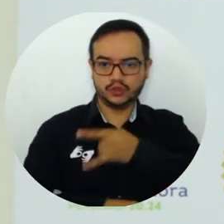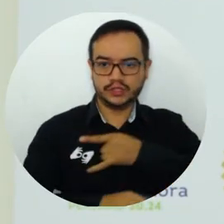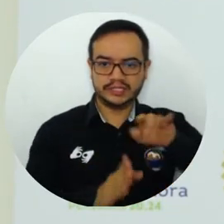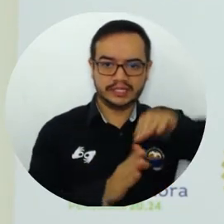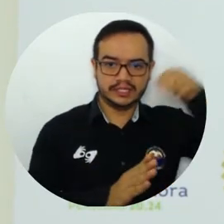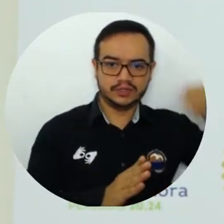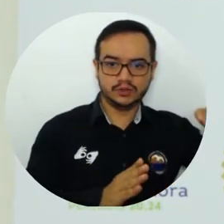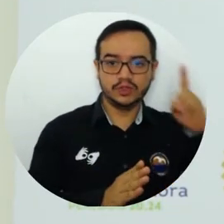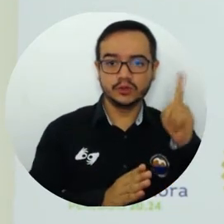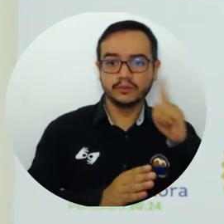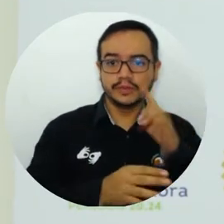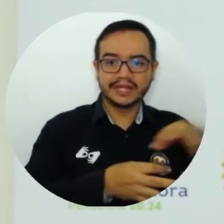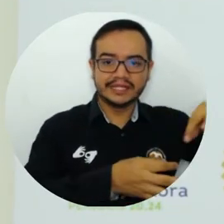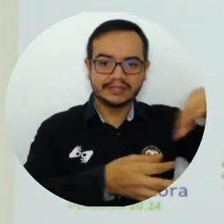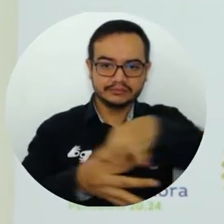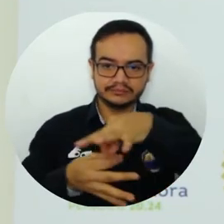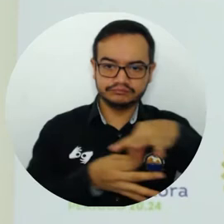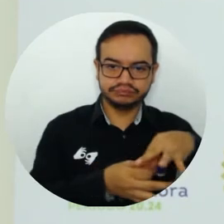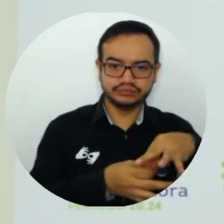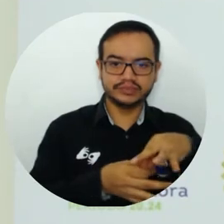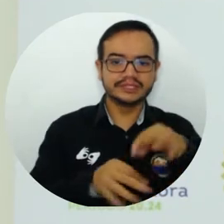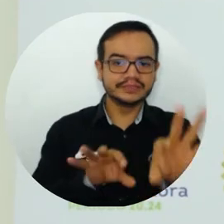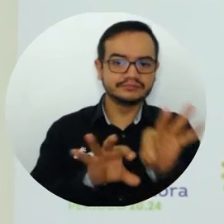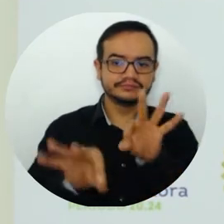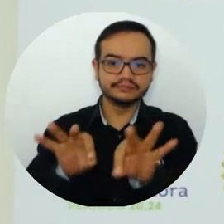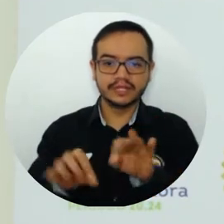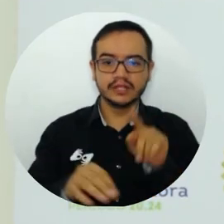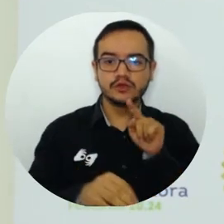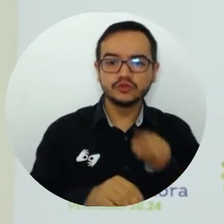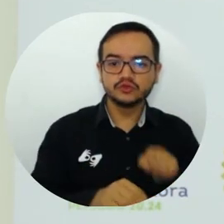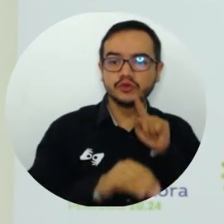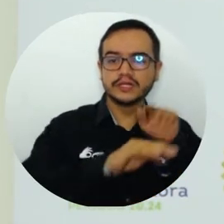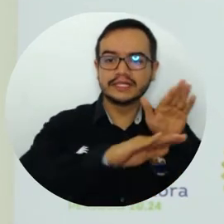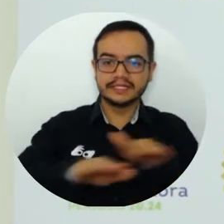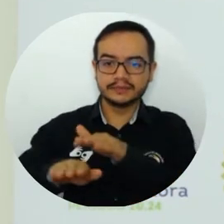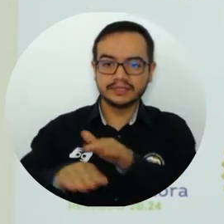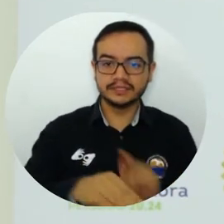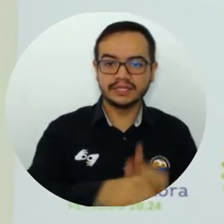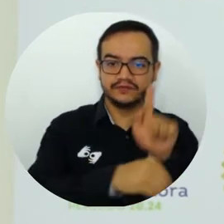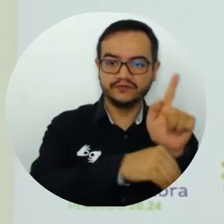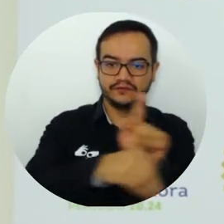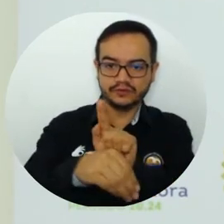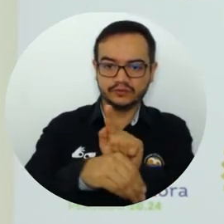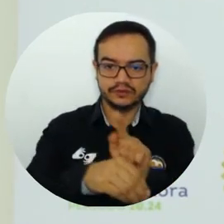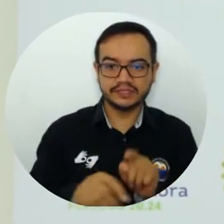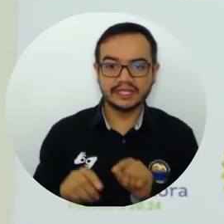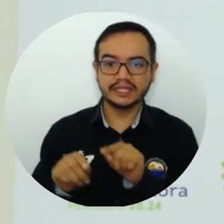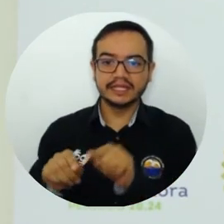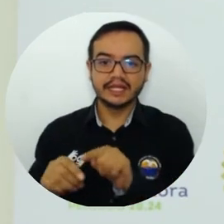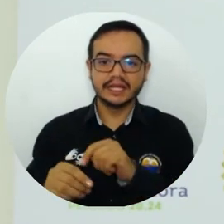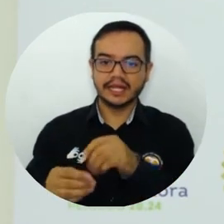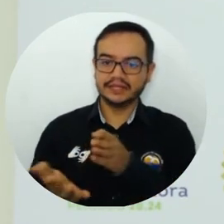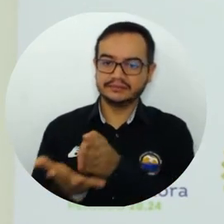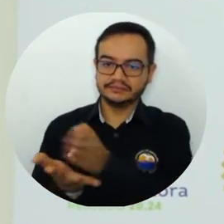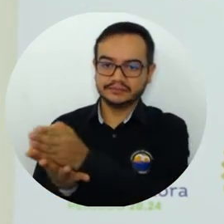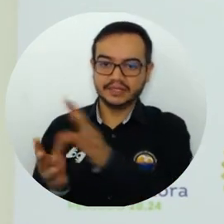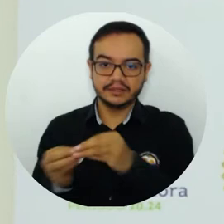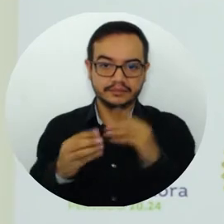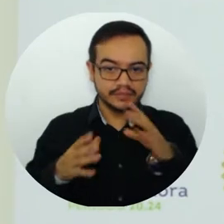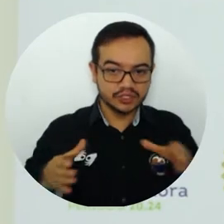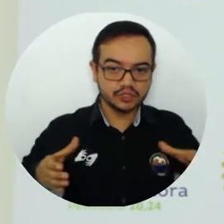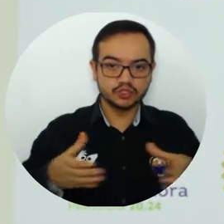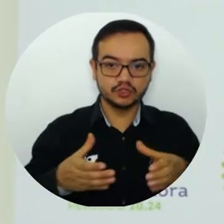Antioquia para el proceso de elección a los representantes del Consejo de Facultad, Consejo de Programa y Comité Interno